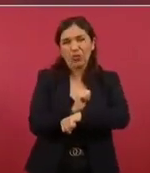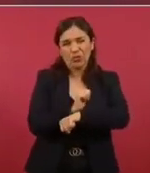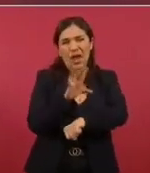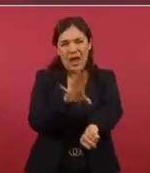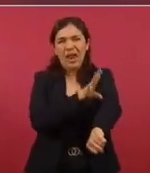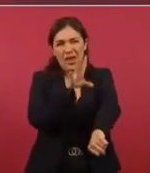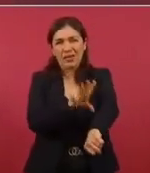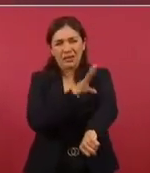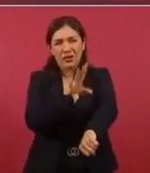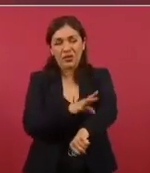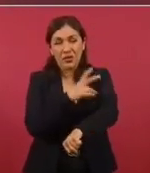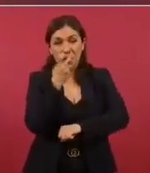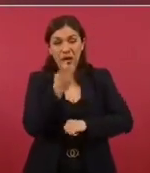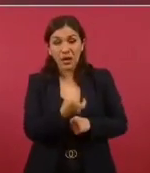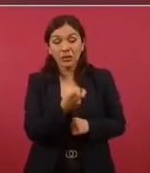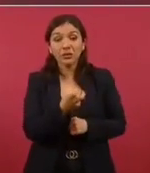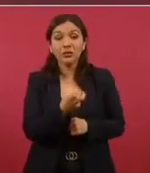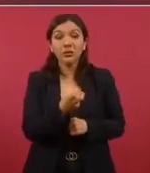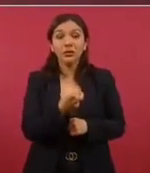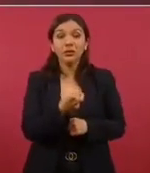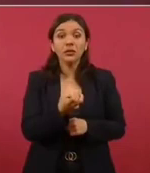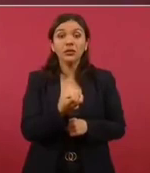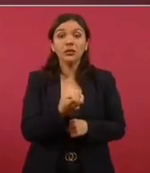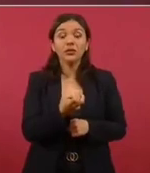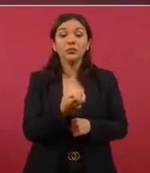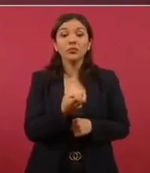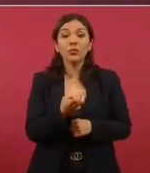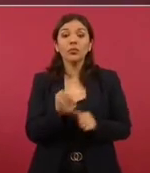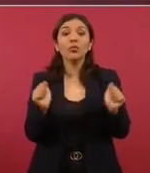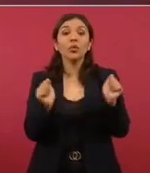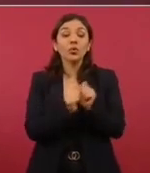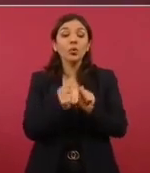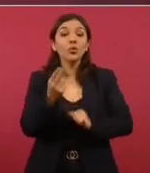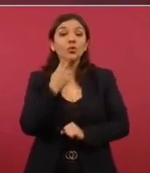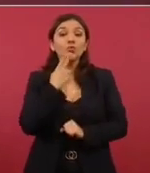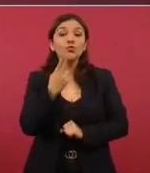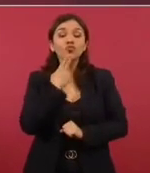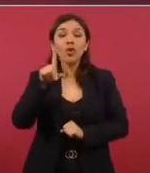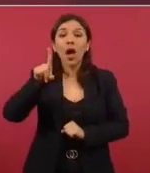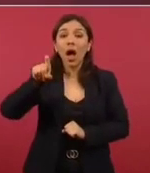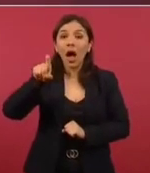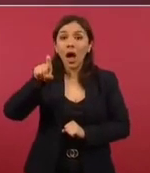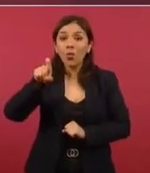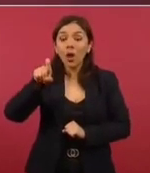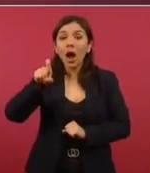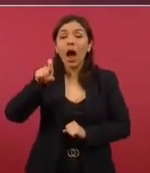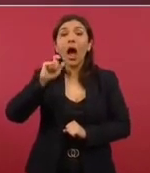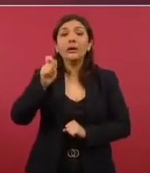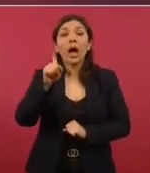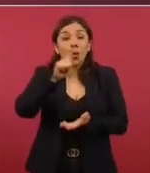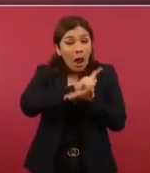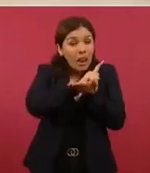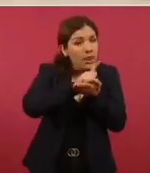la utilización de agua reciclada